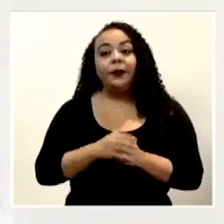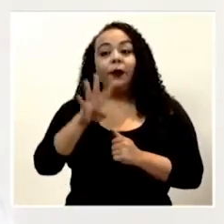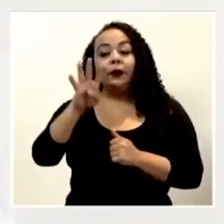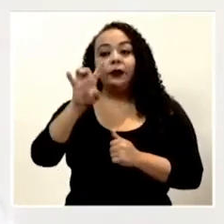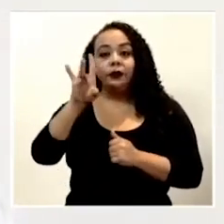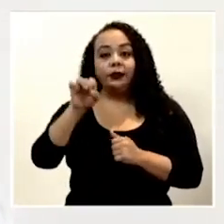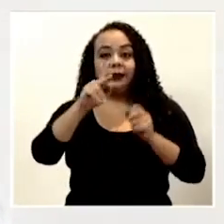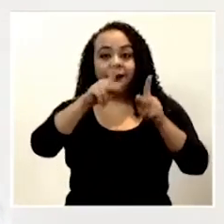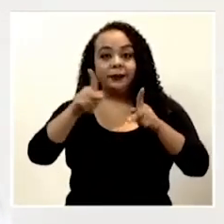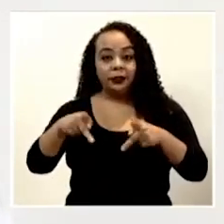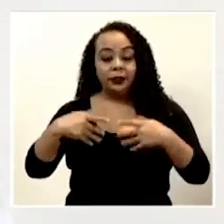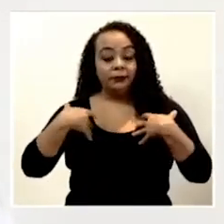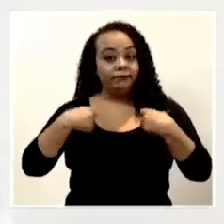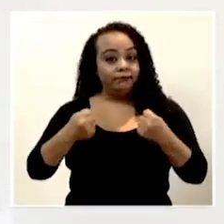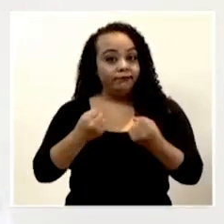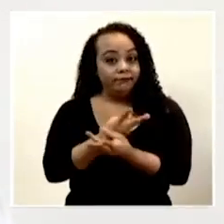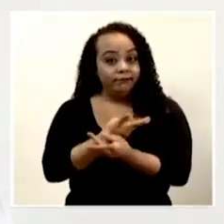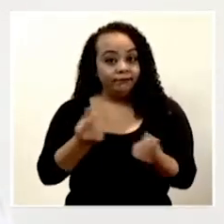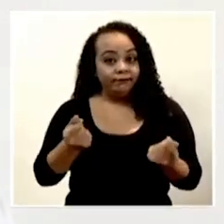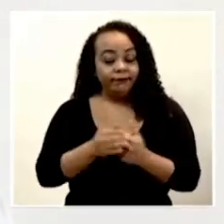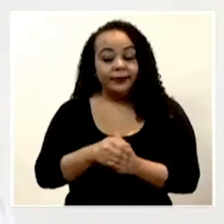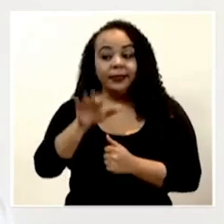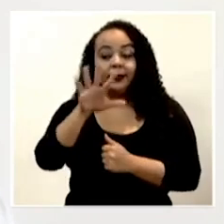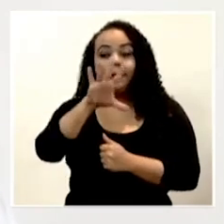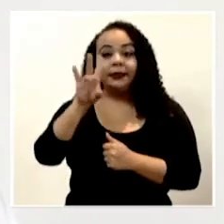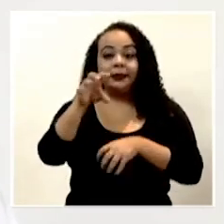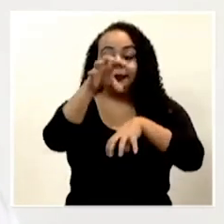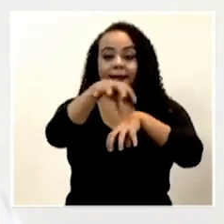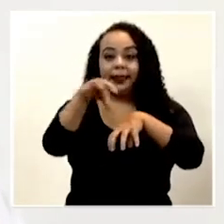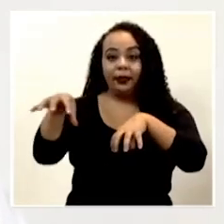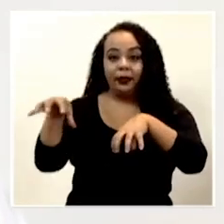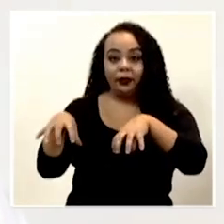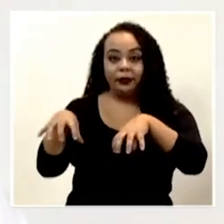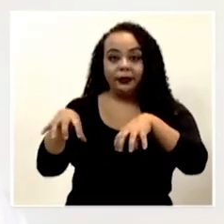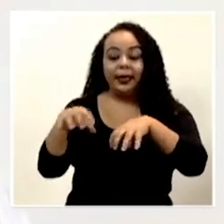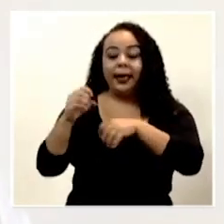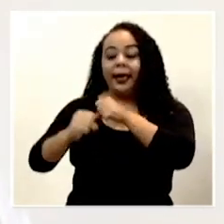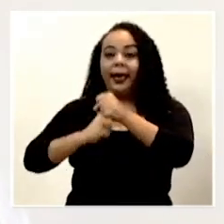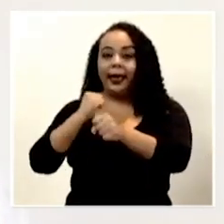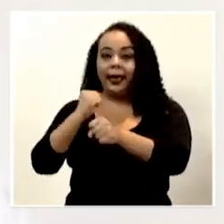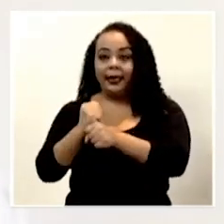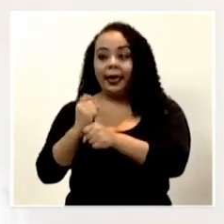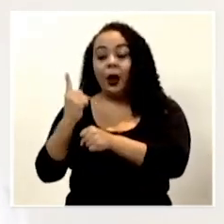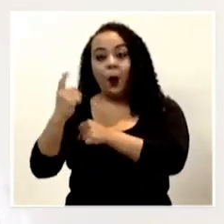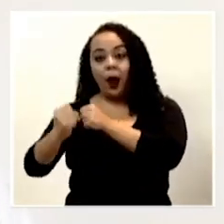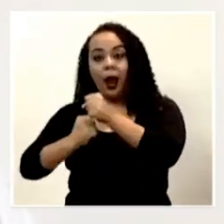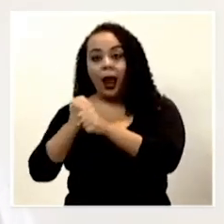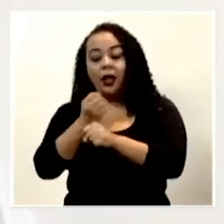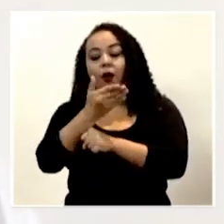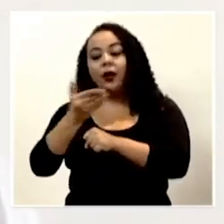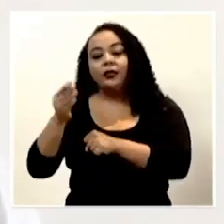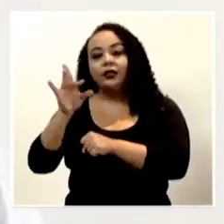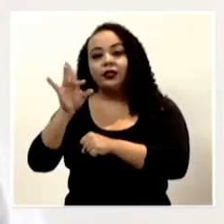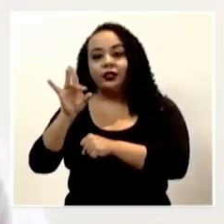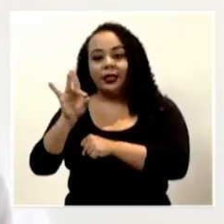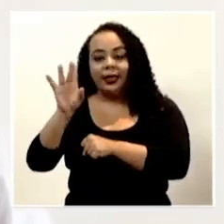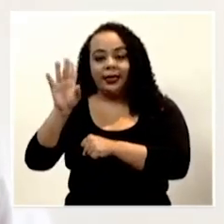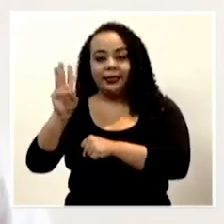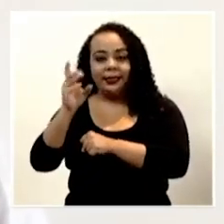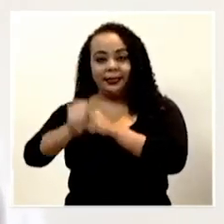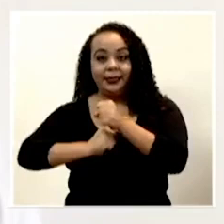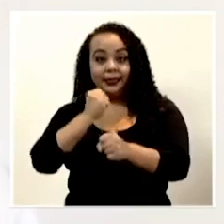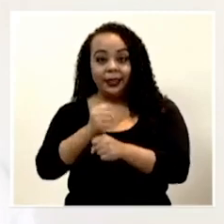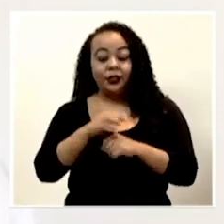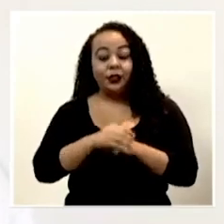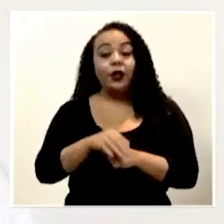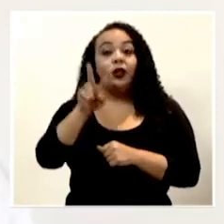personas recuperadas en 57 cantones, con un rango de edad que va desde el año hasta los 86 años, de